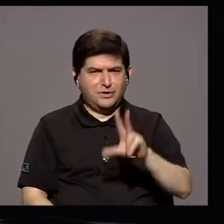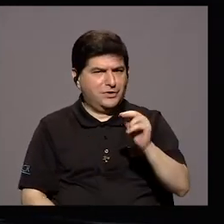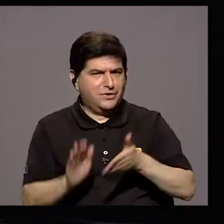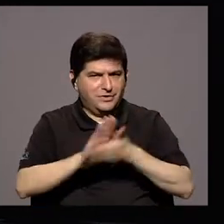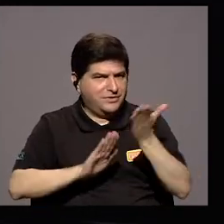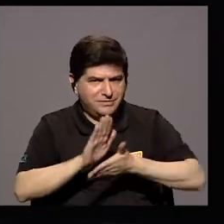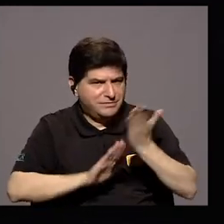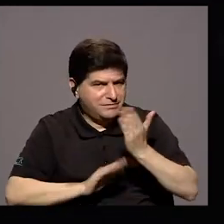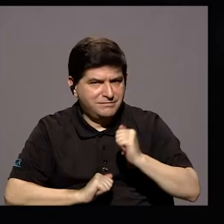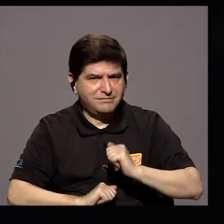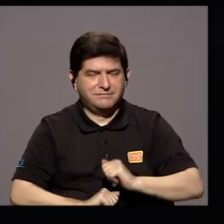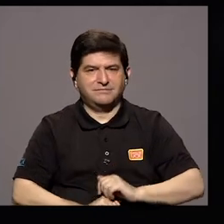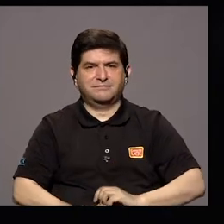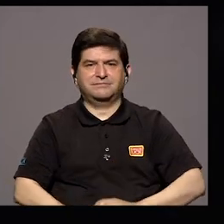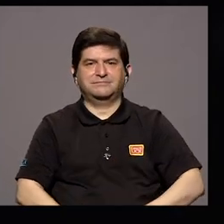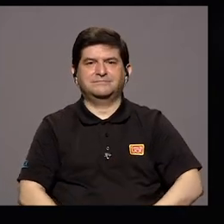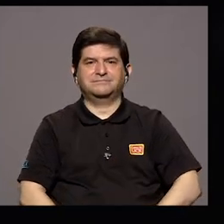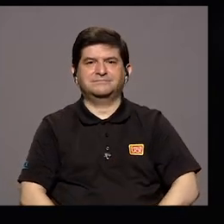a ir